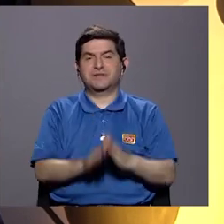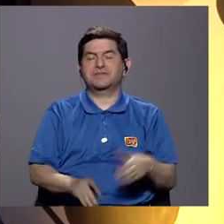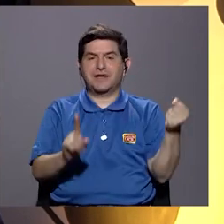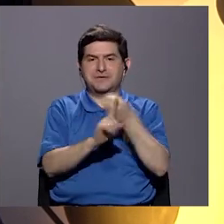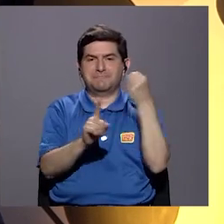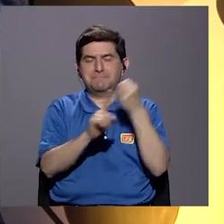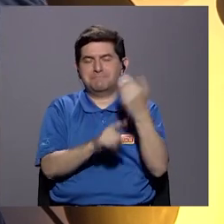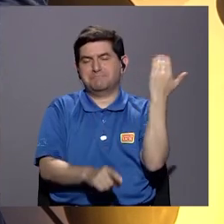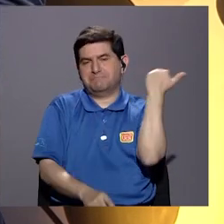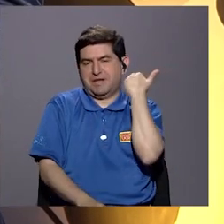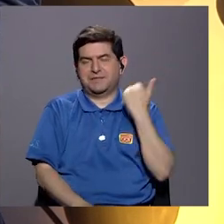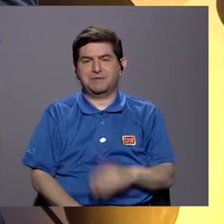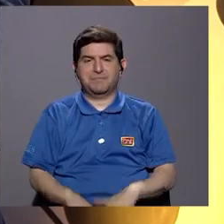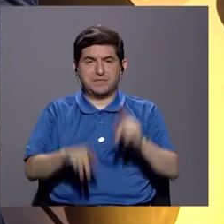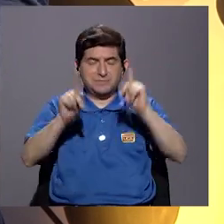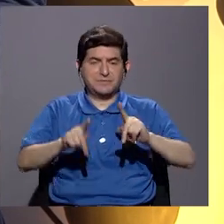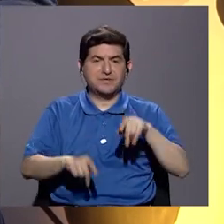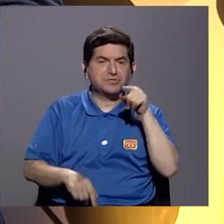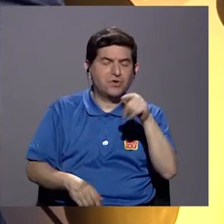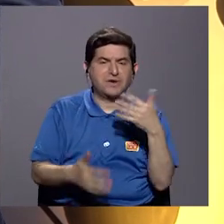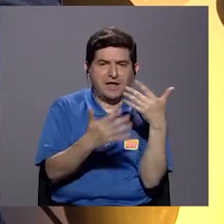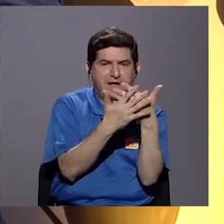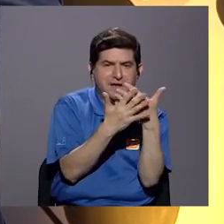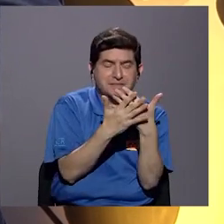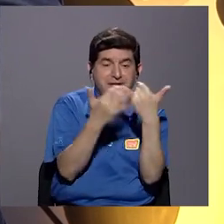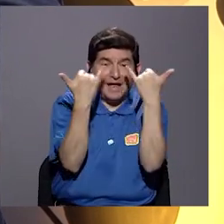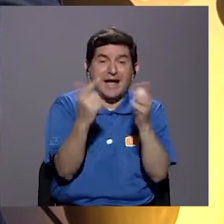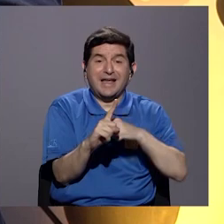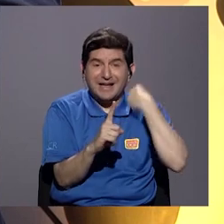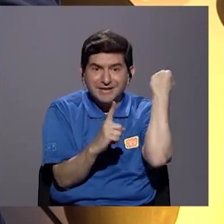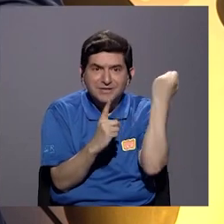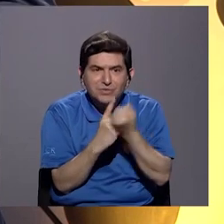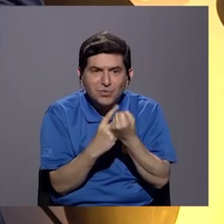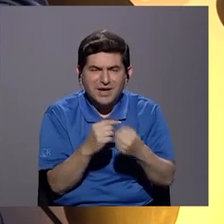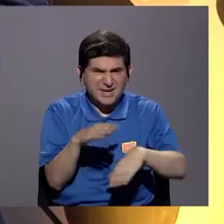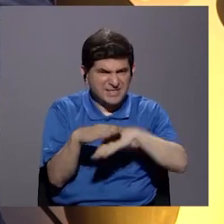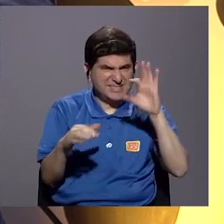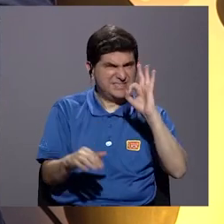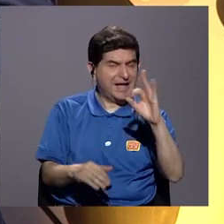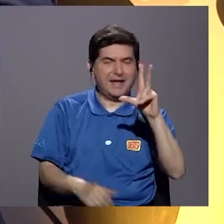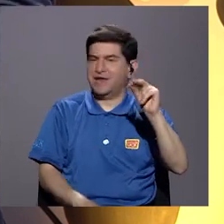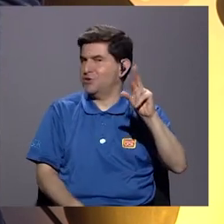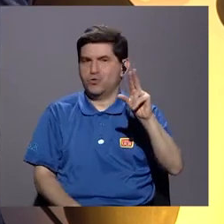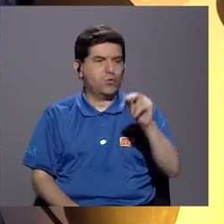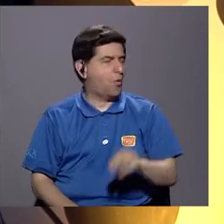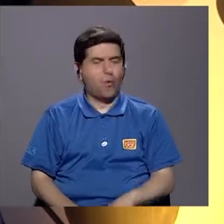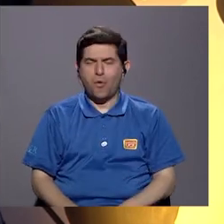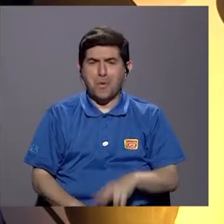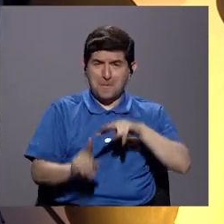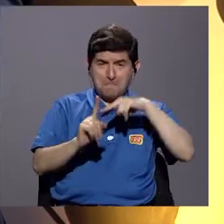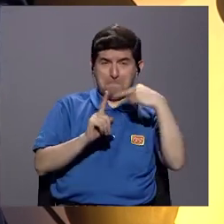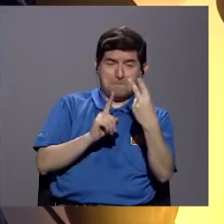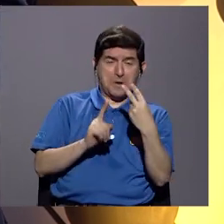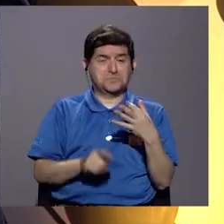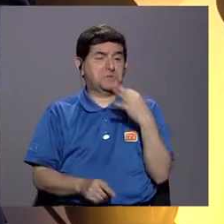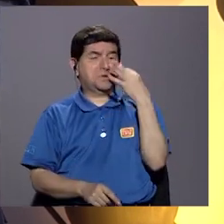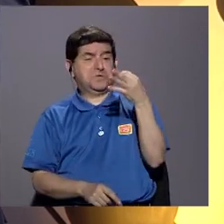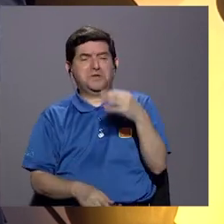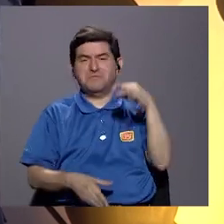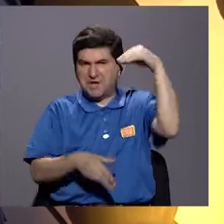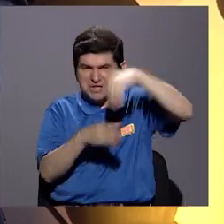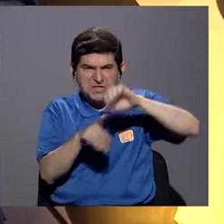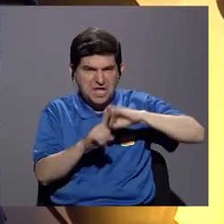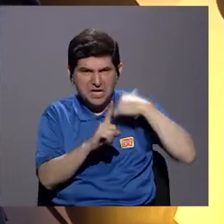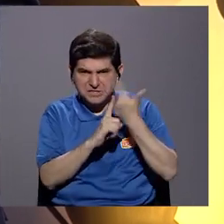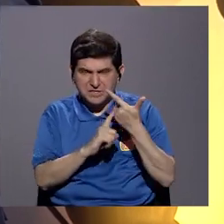violencia. Porque alguien que sale más de la cárcel o que esté en esas cárceles como las tenemos, no va a salir bien y no va a salir con ninguna perspectiva de